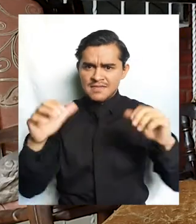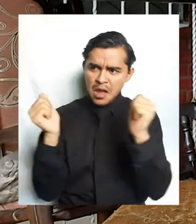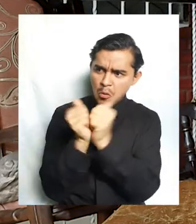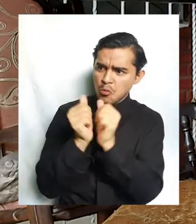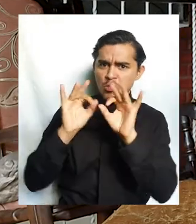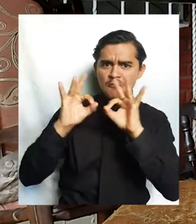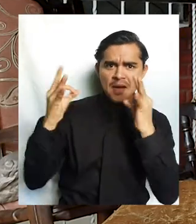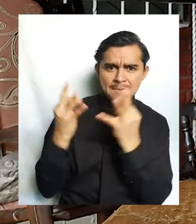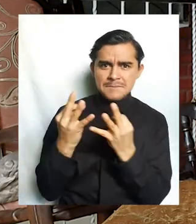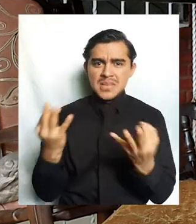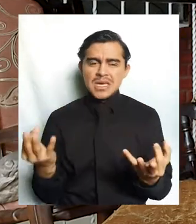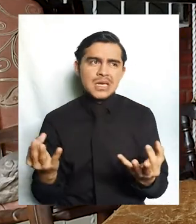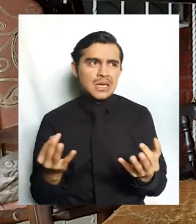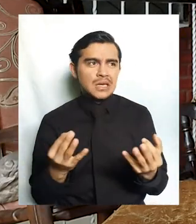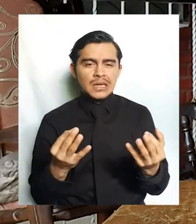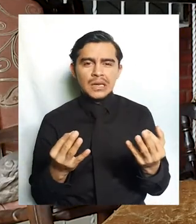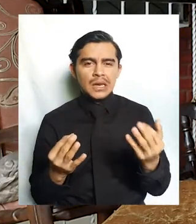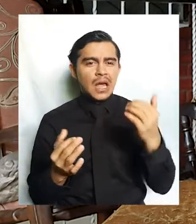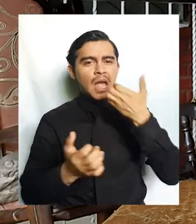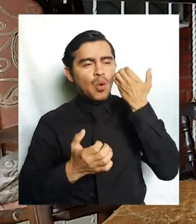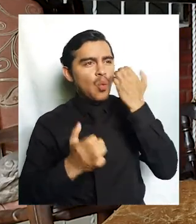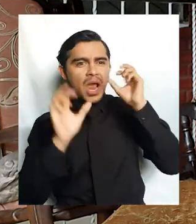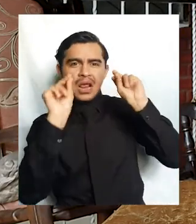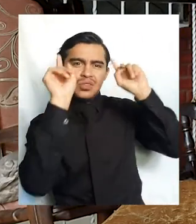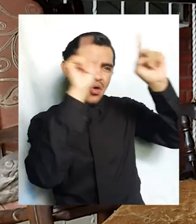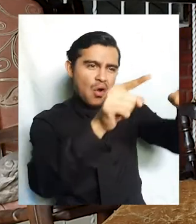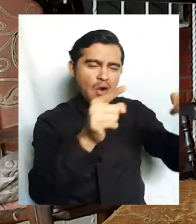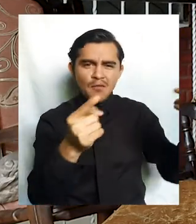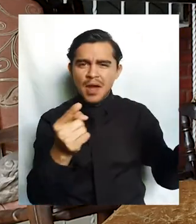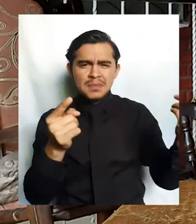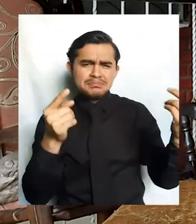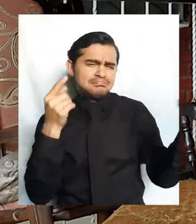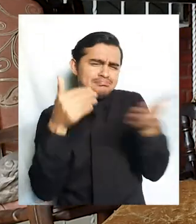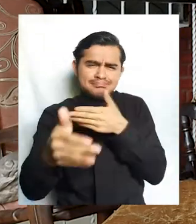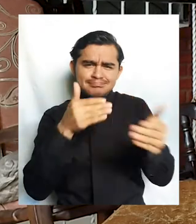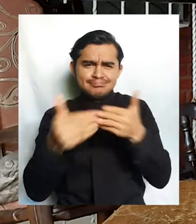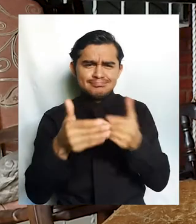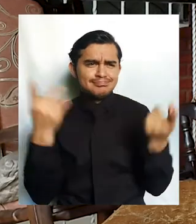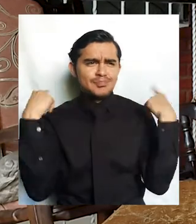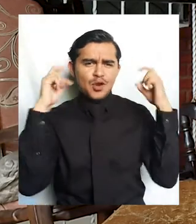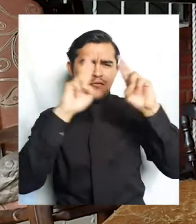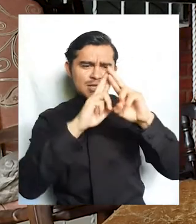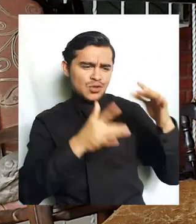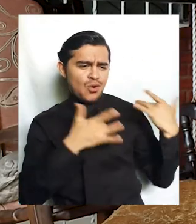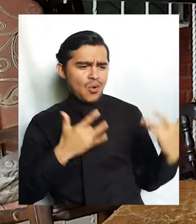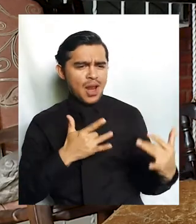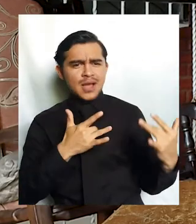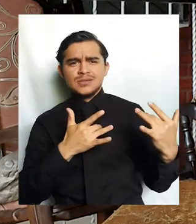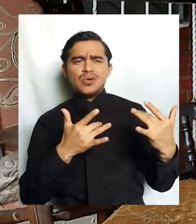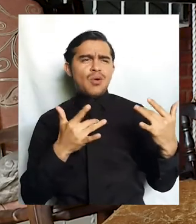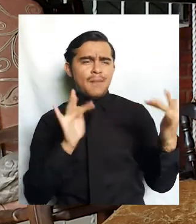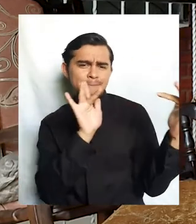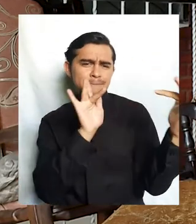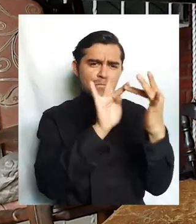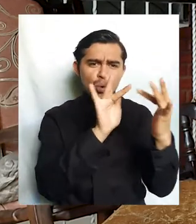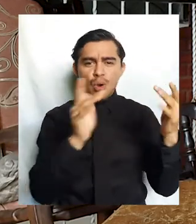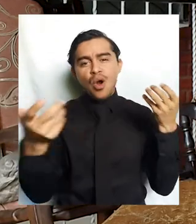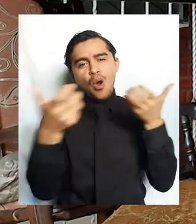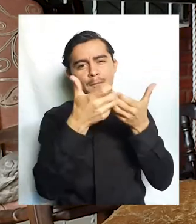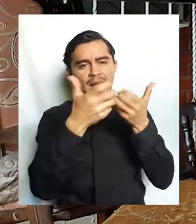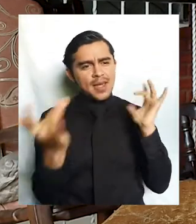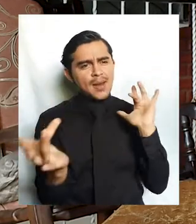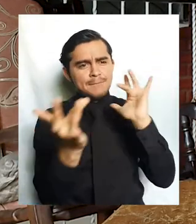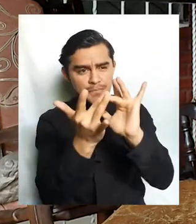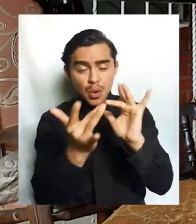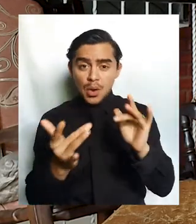Estamos lejos de nuestra escuela, pero nuestro corazón sigue en cada uno de nuestros maestros y compañeros. Pronto vamos a volver y estoy